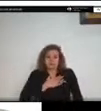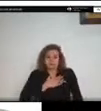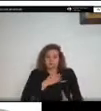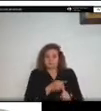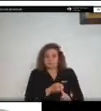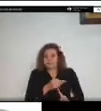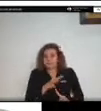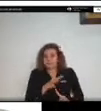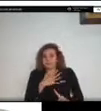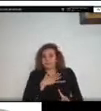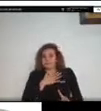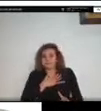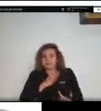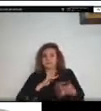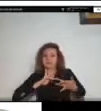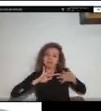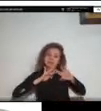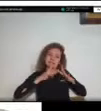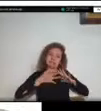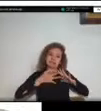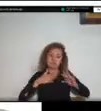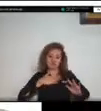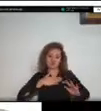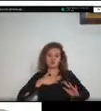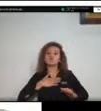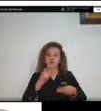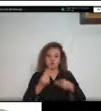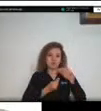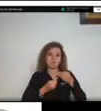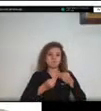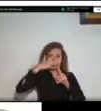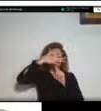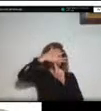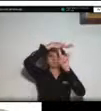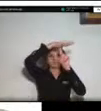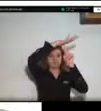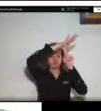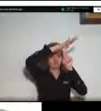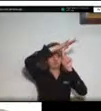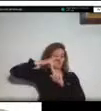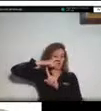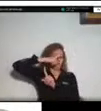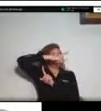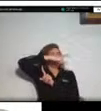fue una imagen tomada por mí desde un helicóptero esto es el río Mira en Nariño